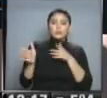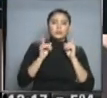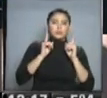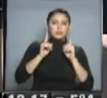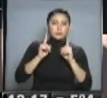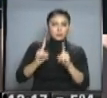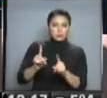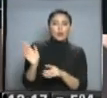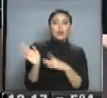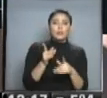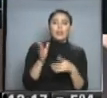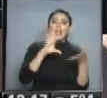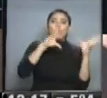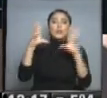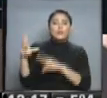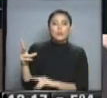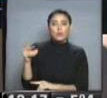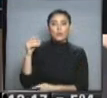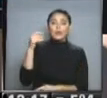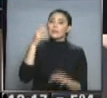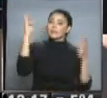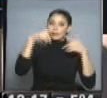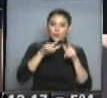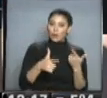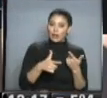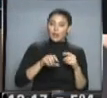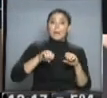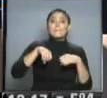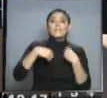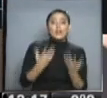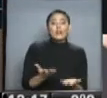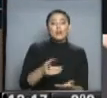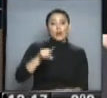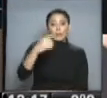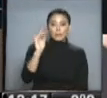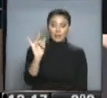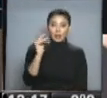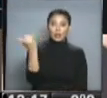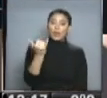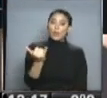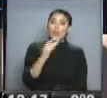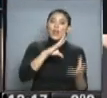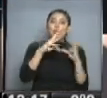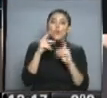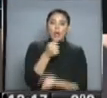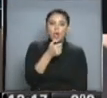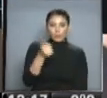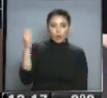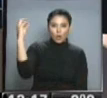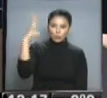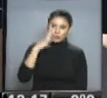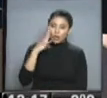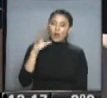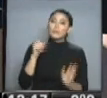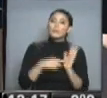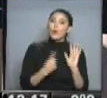del oeste, sudoeste, con nubosidad aérea, ya sin precipitaciones. Mejores condiciones aún para miércoles y jueves. Poca nubosidad, mucho